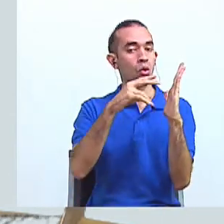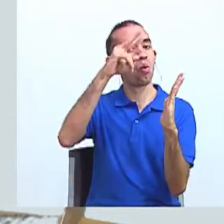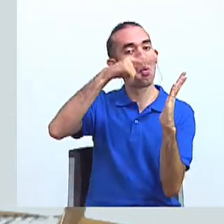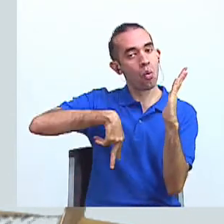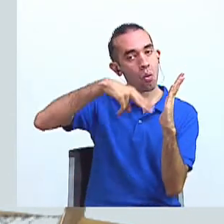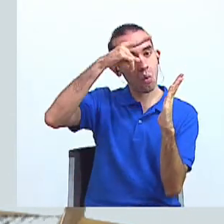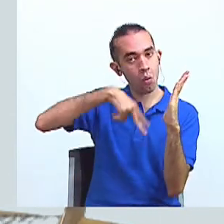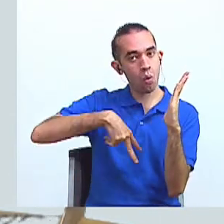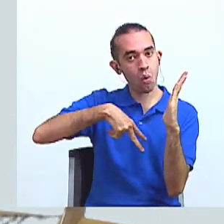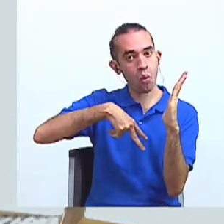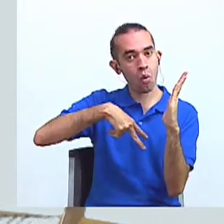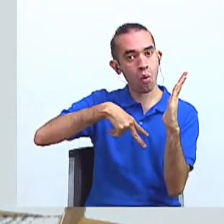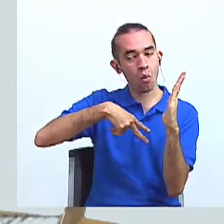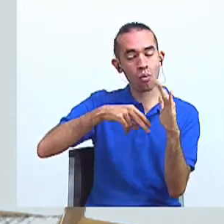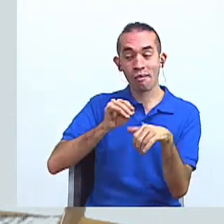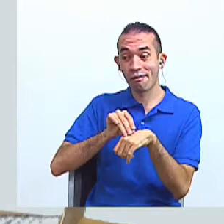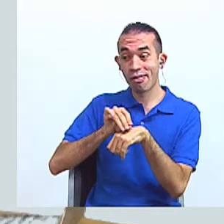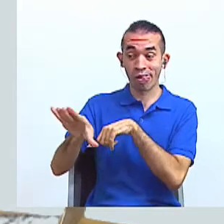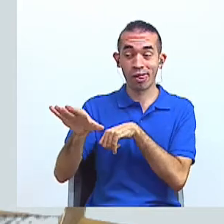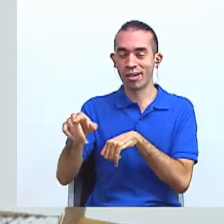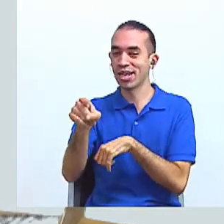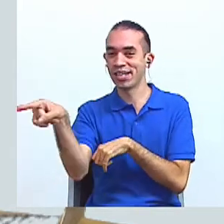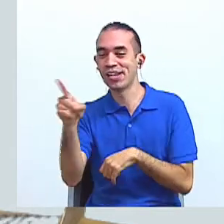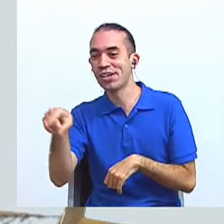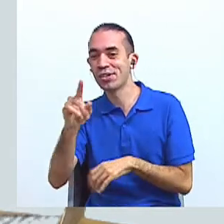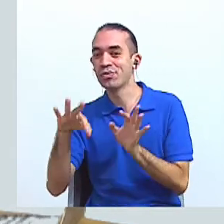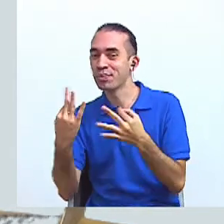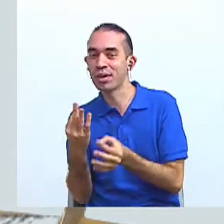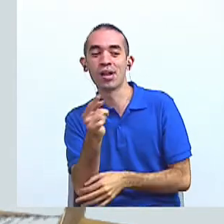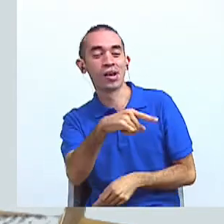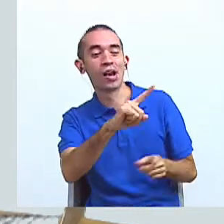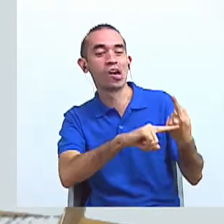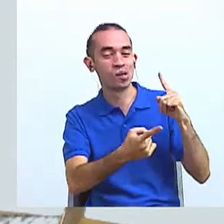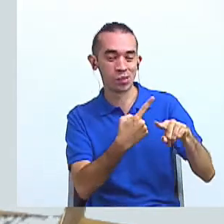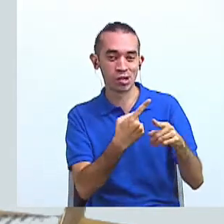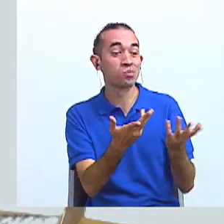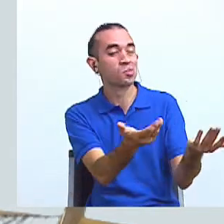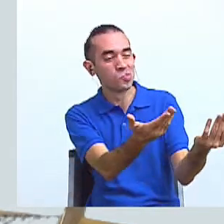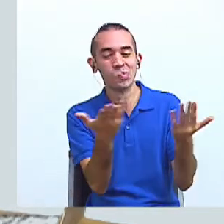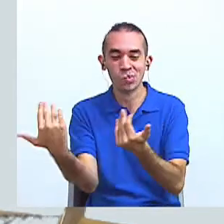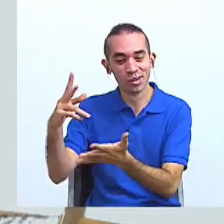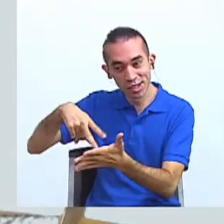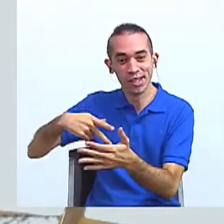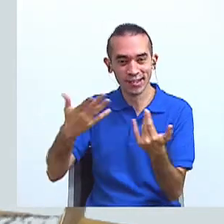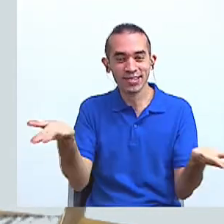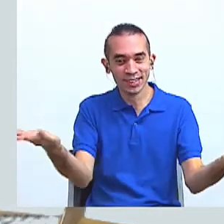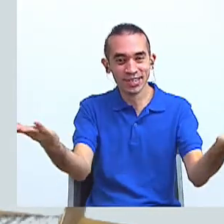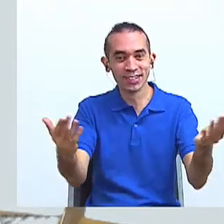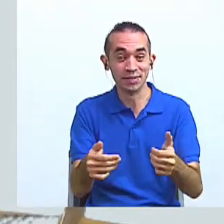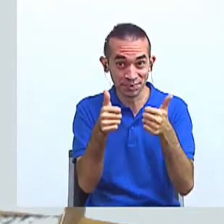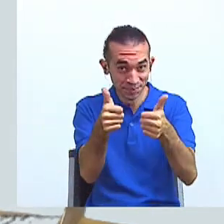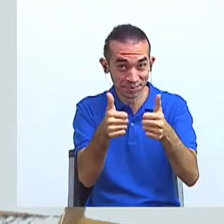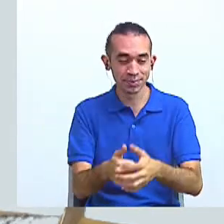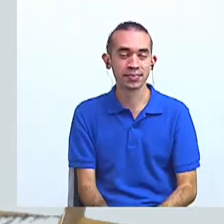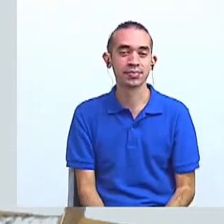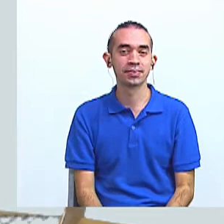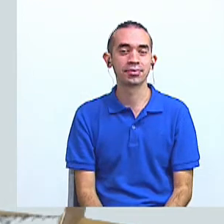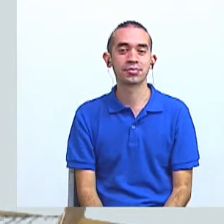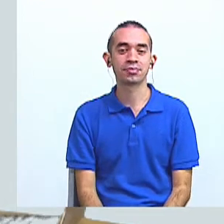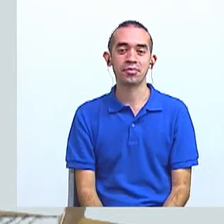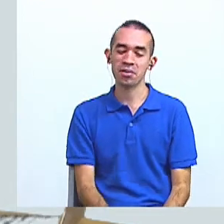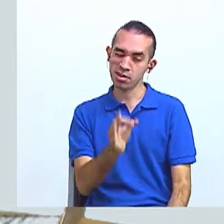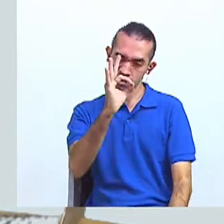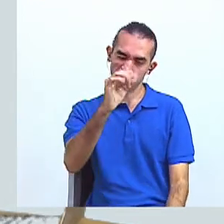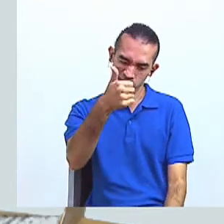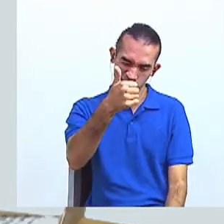y vamos a contagiar a alguien más de la familia o de nuestras amistades a hacer la lectura. ¿De acuerdo? Así me